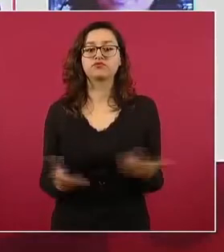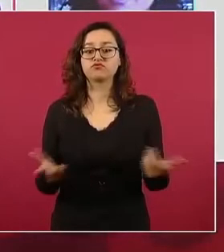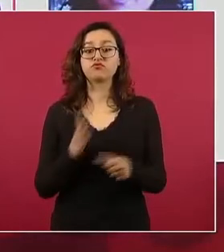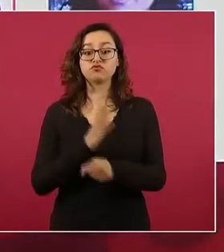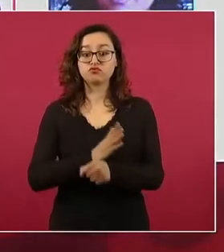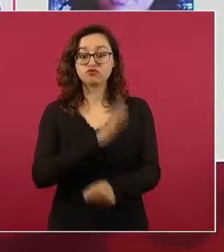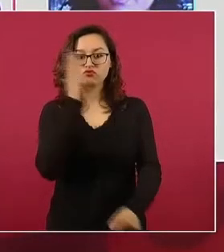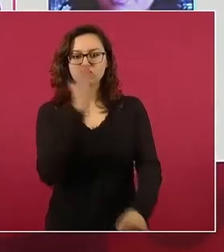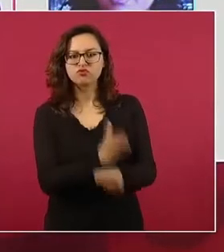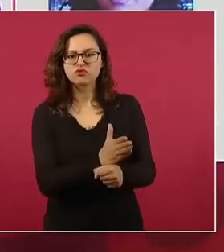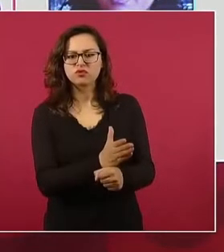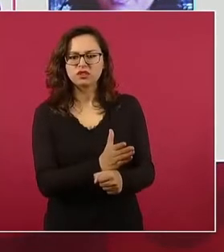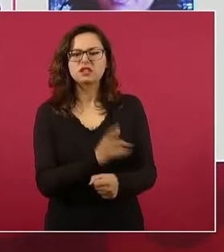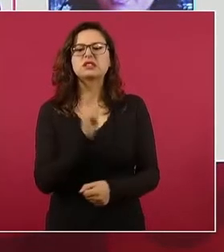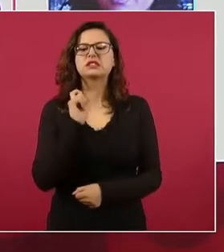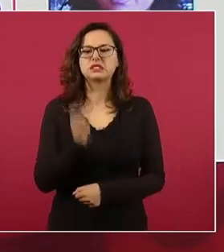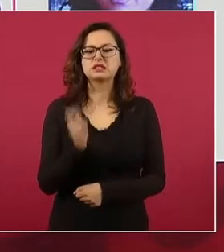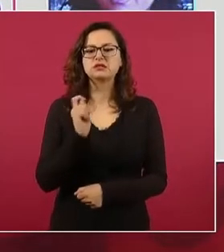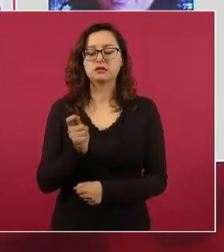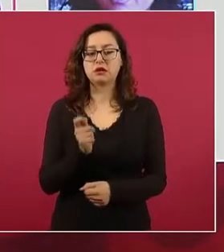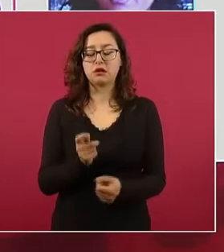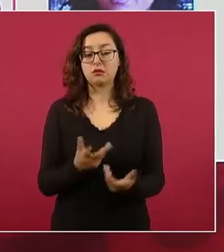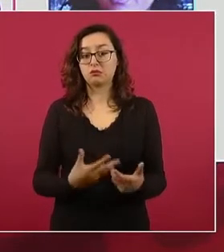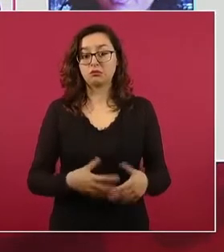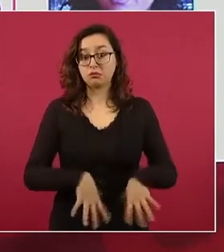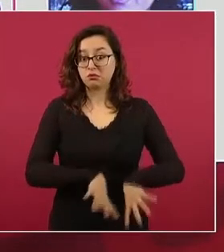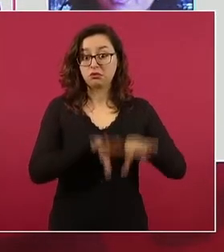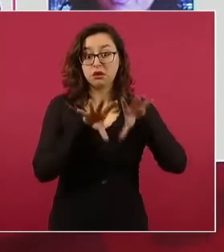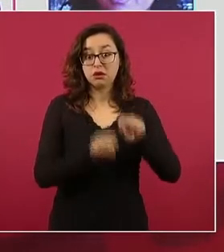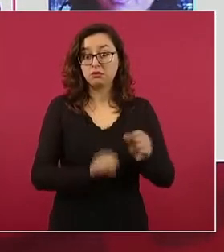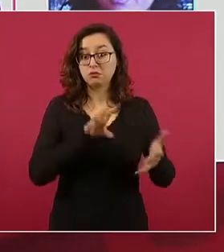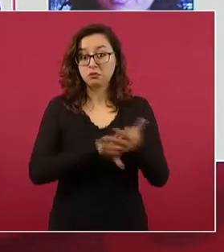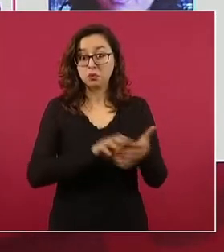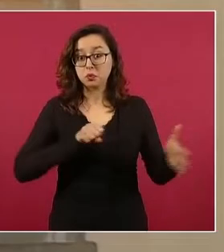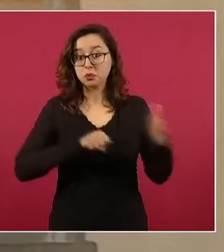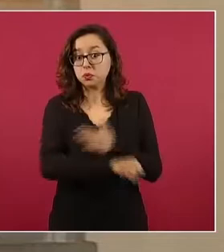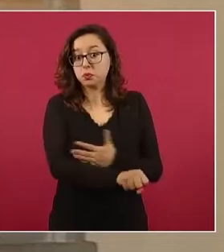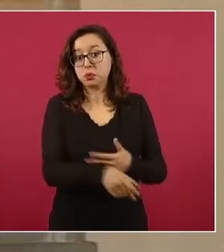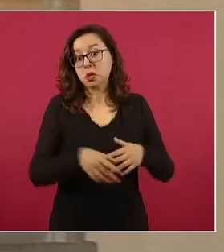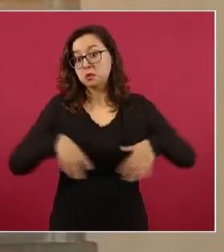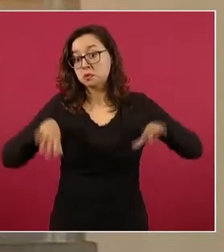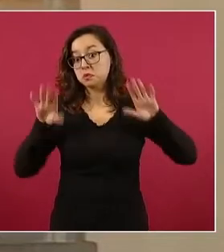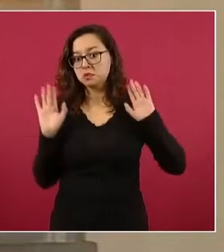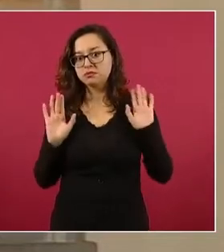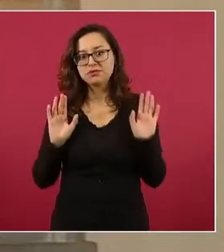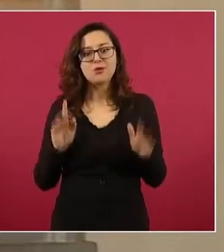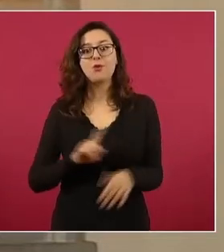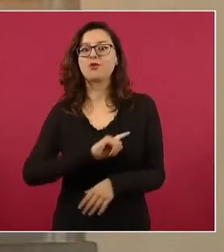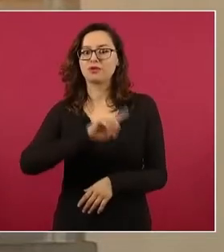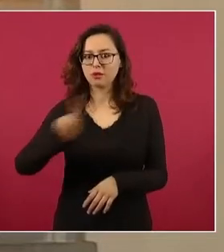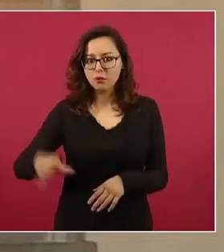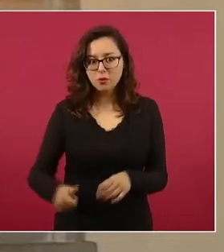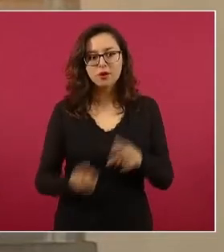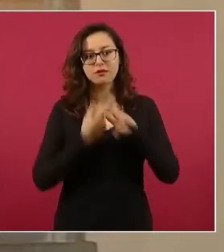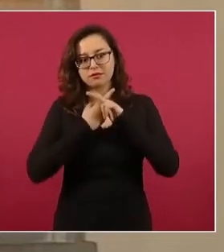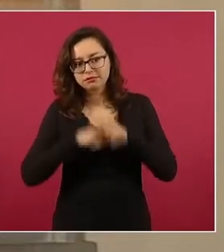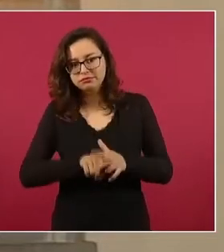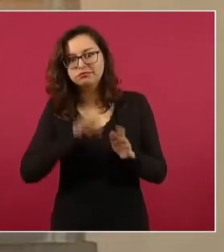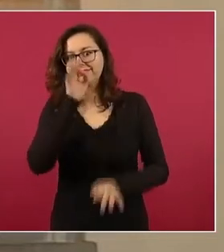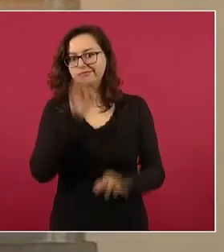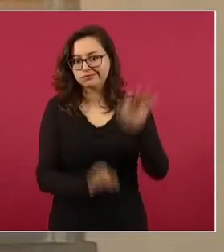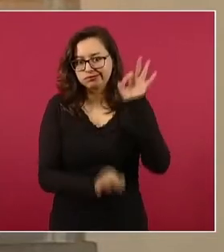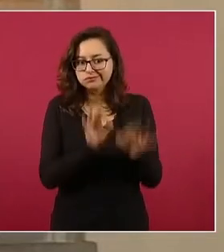solamente implica las detenciones y aseguramientos, sino el seguimiento a los procesos penales que se logren vinculaciones a